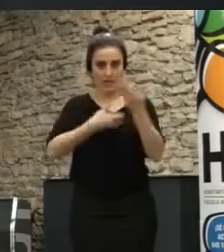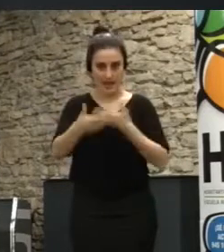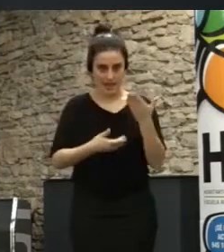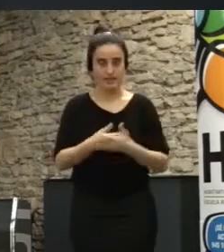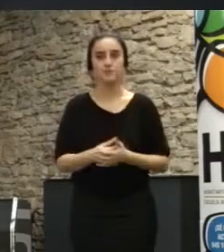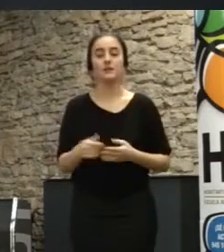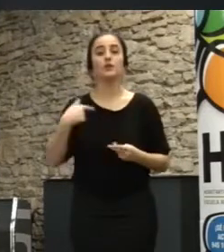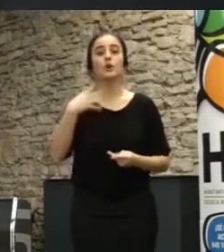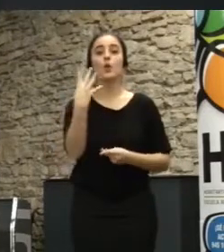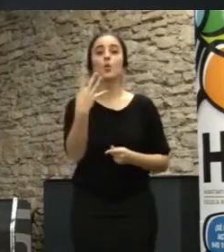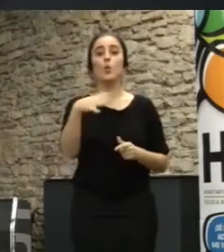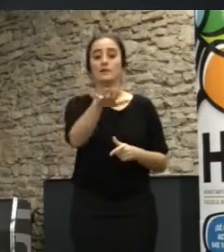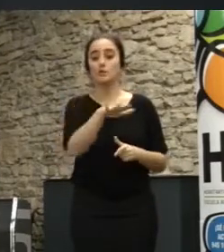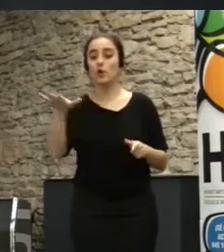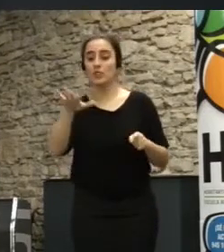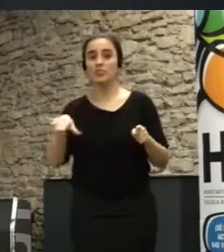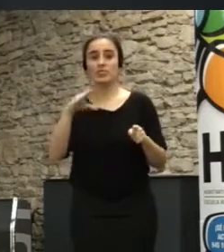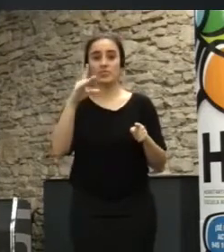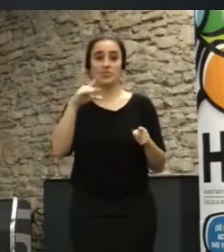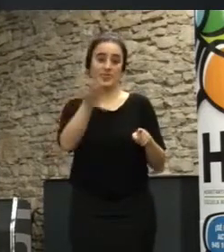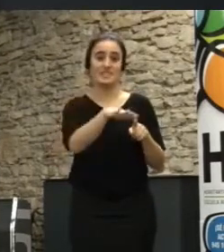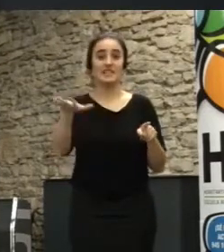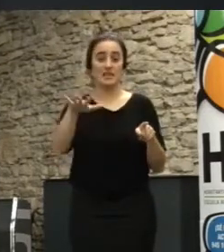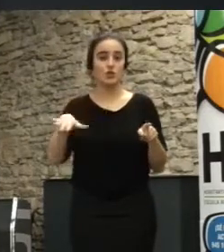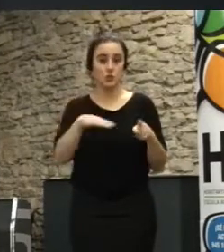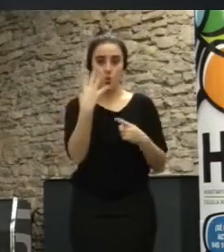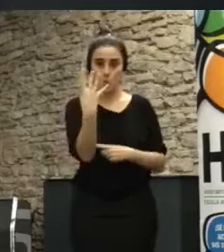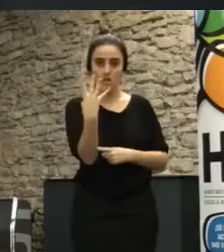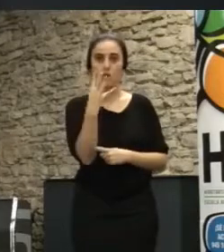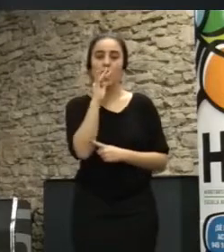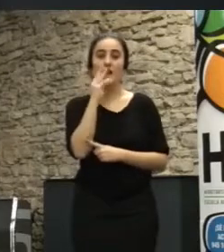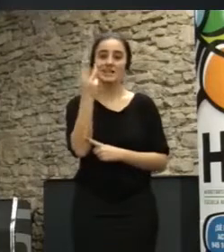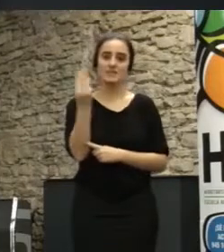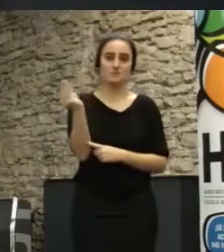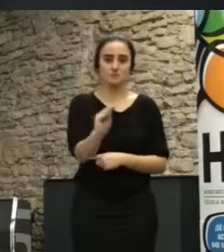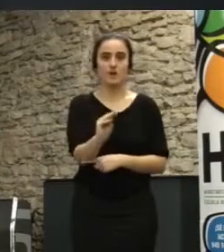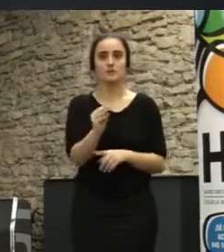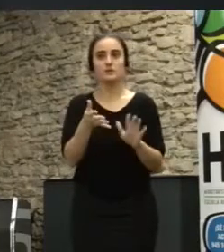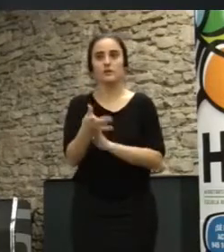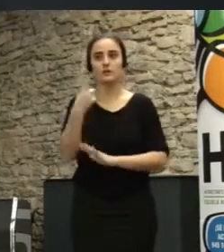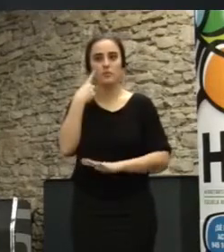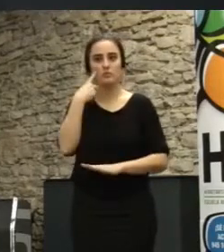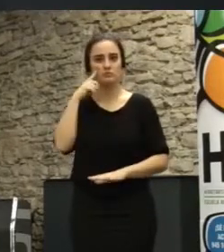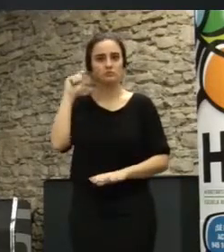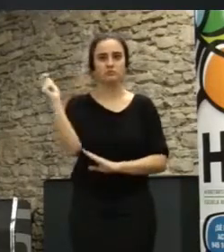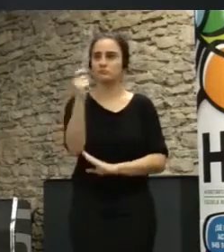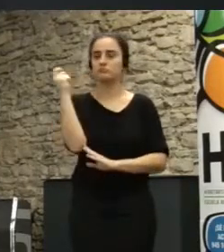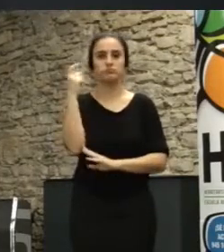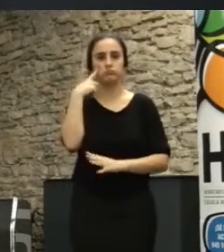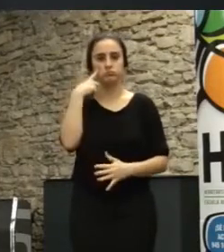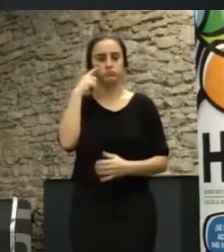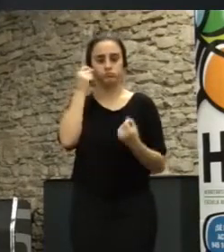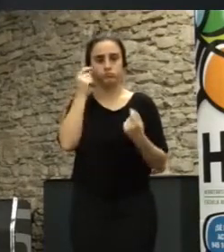desarrollado en cuatro distritos de momento, ahora llegan tres más y bueno, ha sido realmente un éxito espectacular. O sea, de cómo